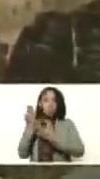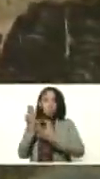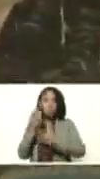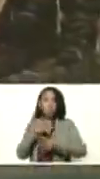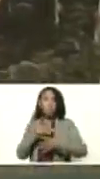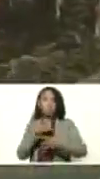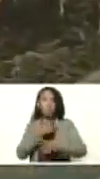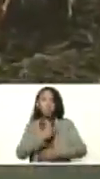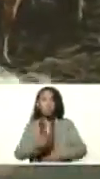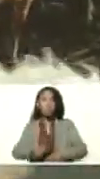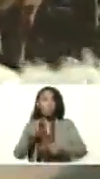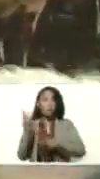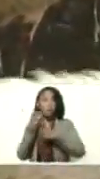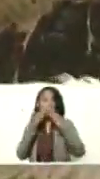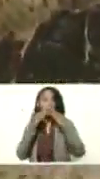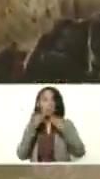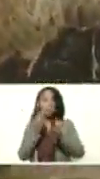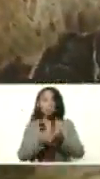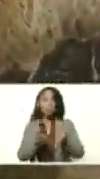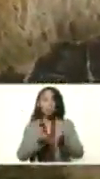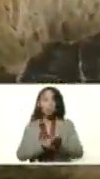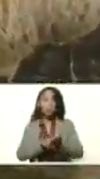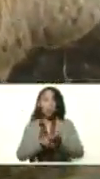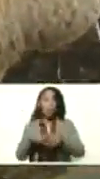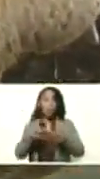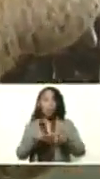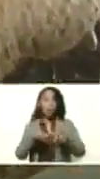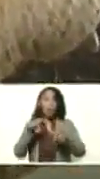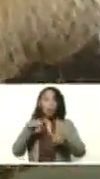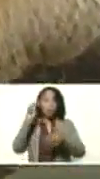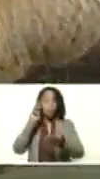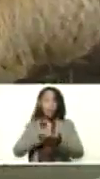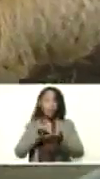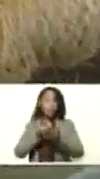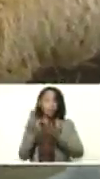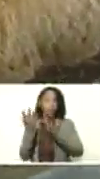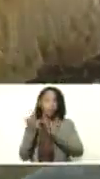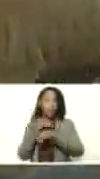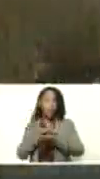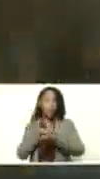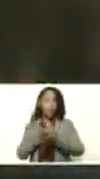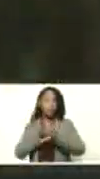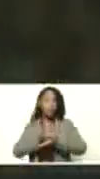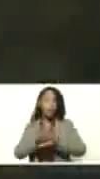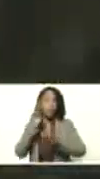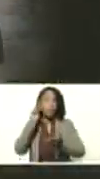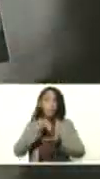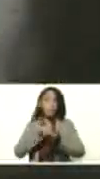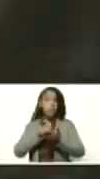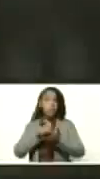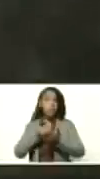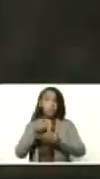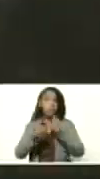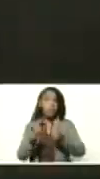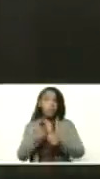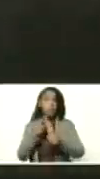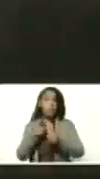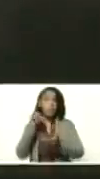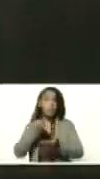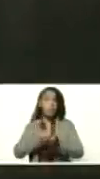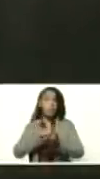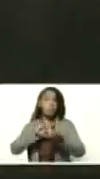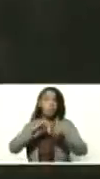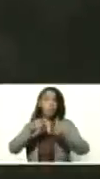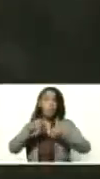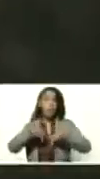presidente. Además, esta experiencia se está repitiendo en varios espacios de Miranda. Me comentaba el ministro que ya Miranda se convierte en el principal centro de genética